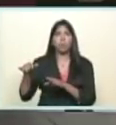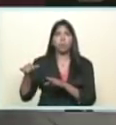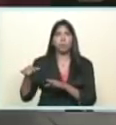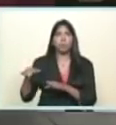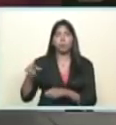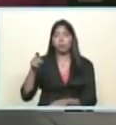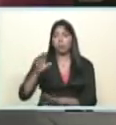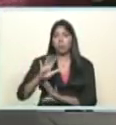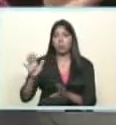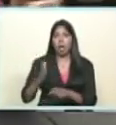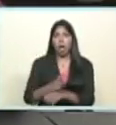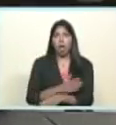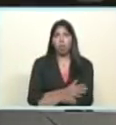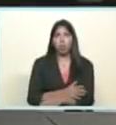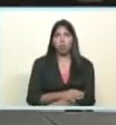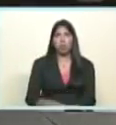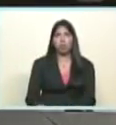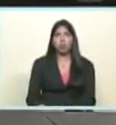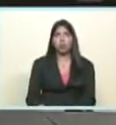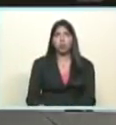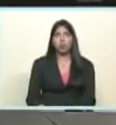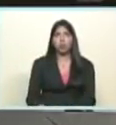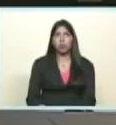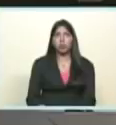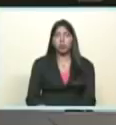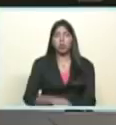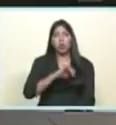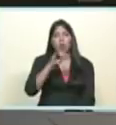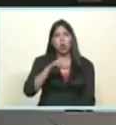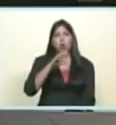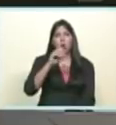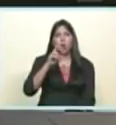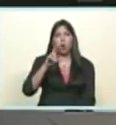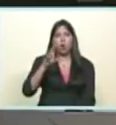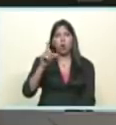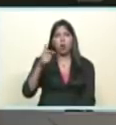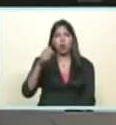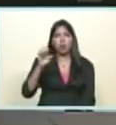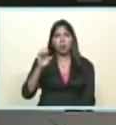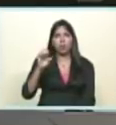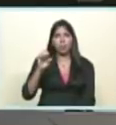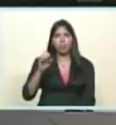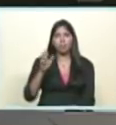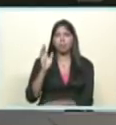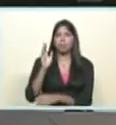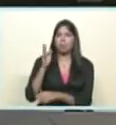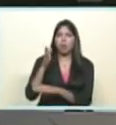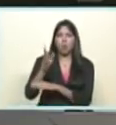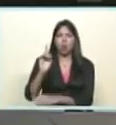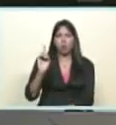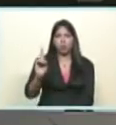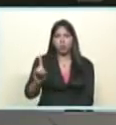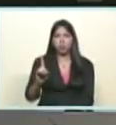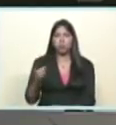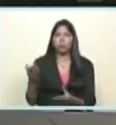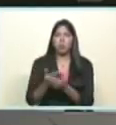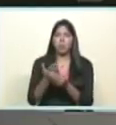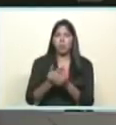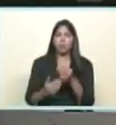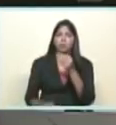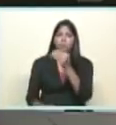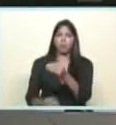solicitado el compañero Jorge Rodríguez que está ventilando la Asamblea Nacional Constituyente con su poder